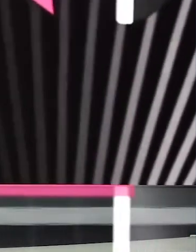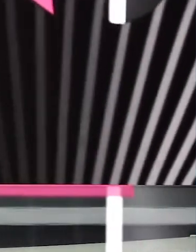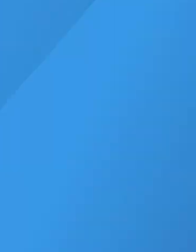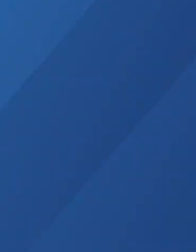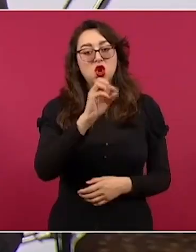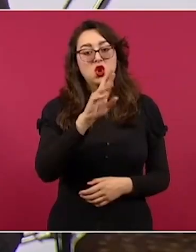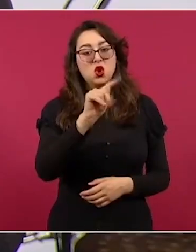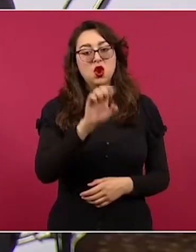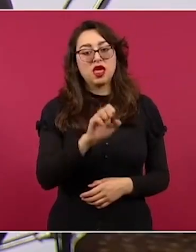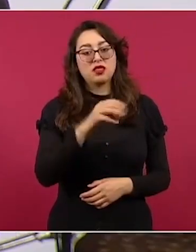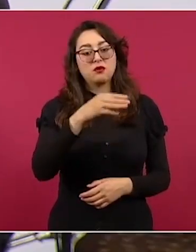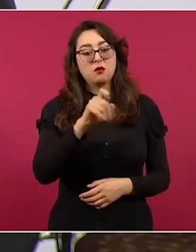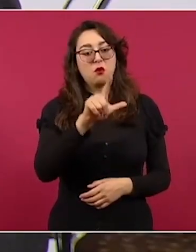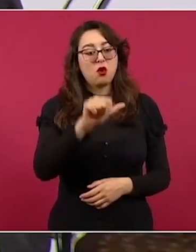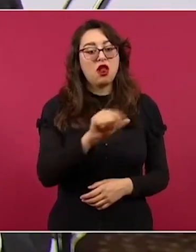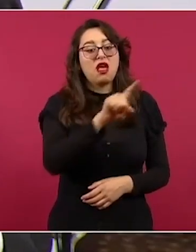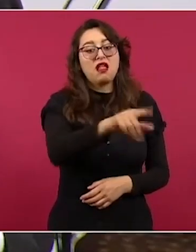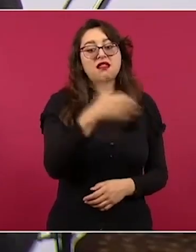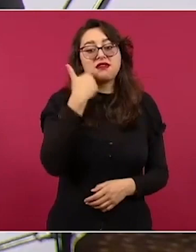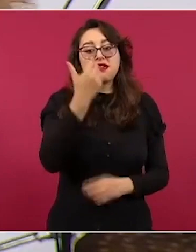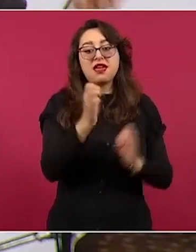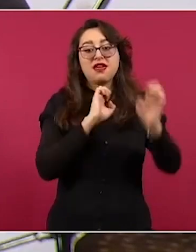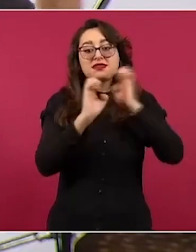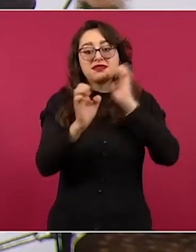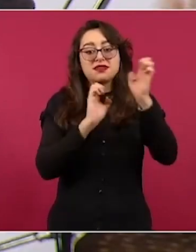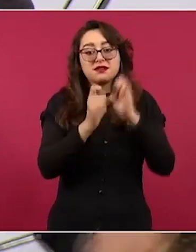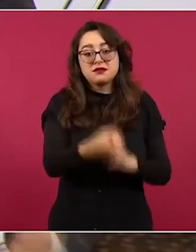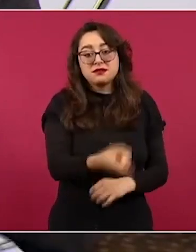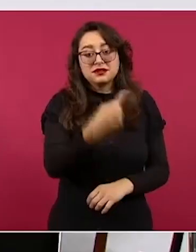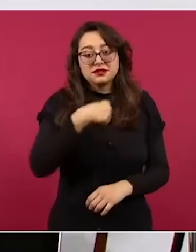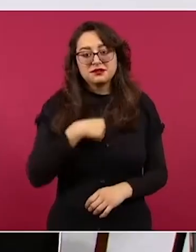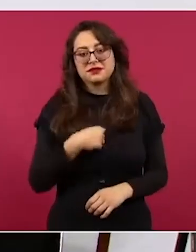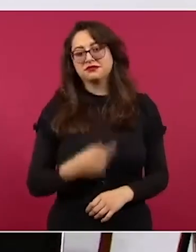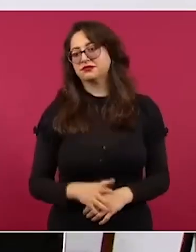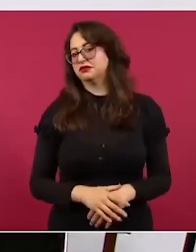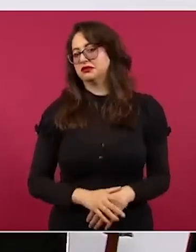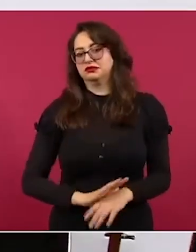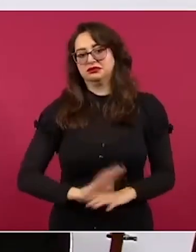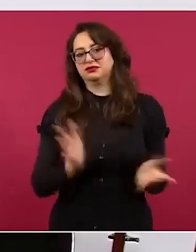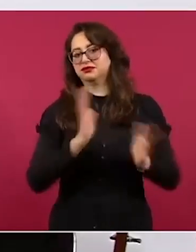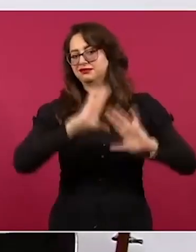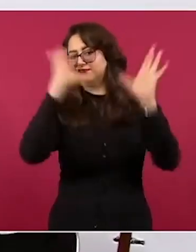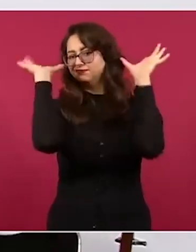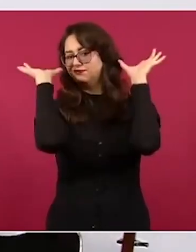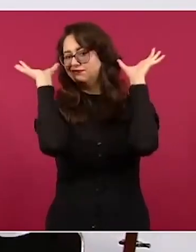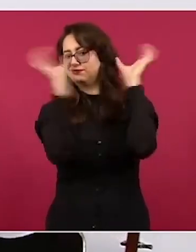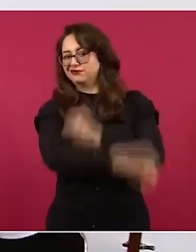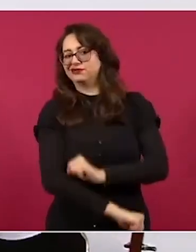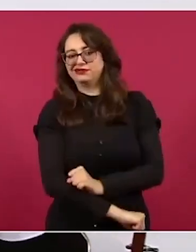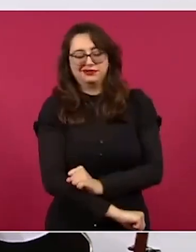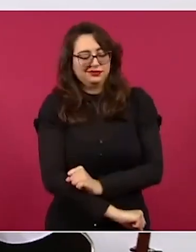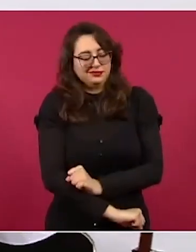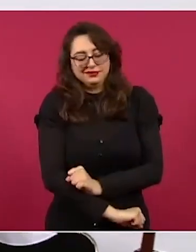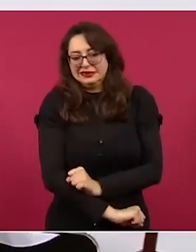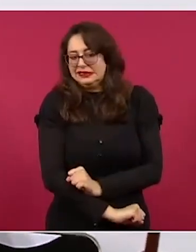invitación sigue abierta. Que yo me voy a dejar entrevistar, no lo quiero ver. O sea,